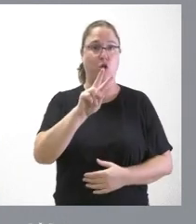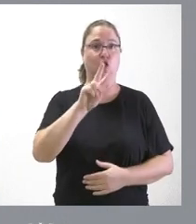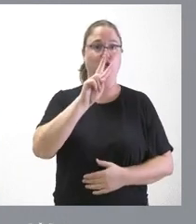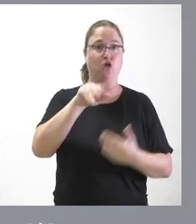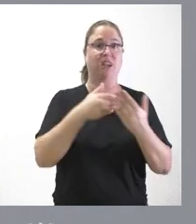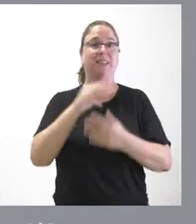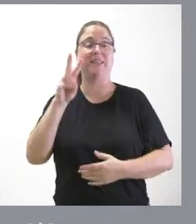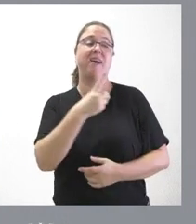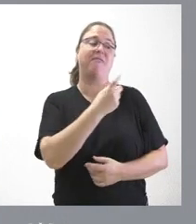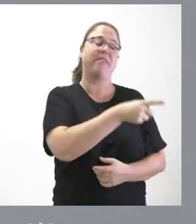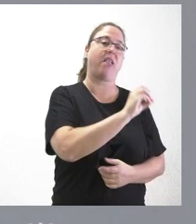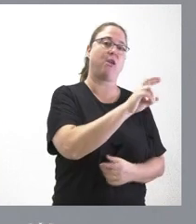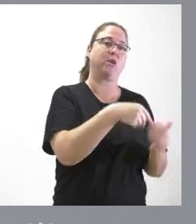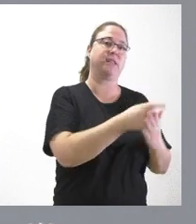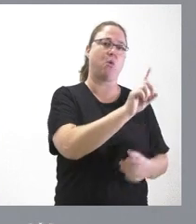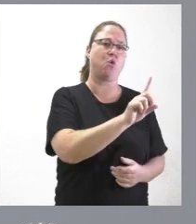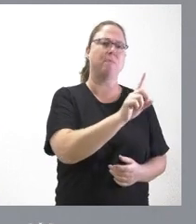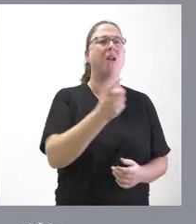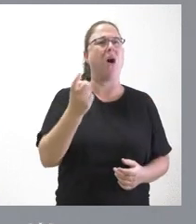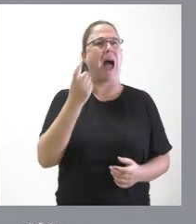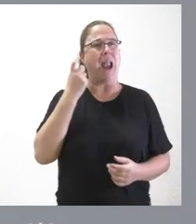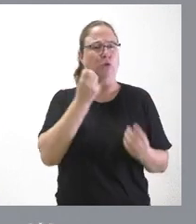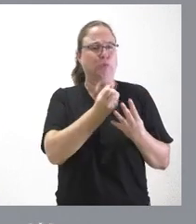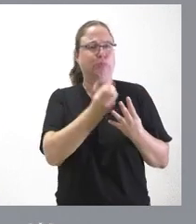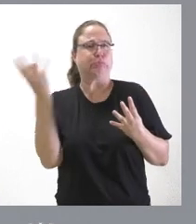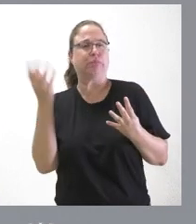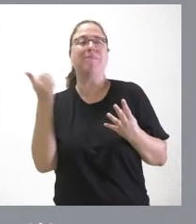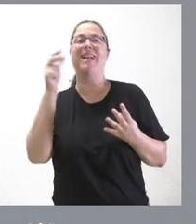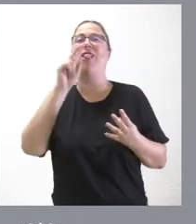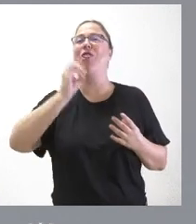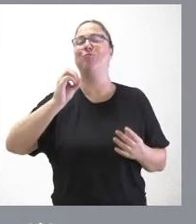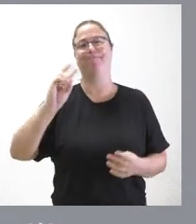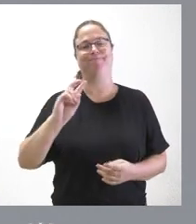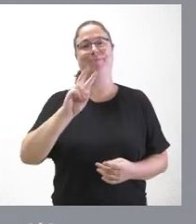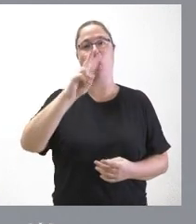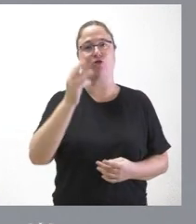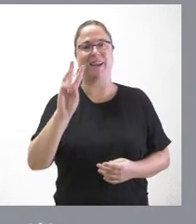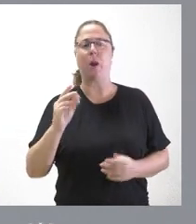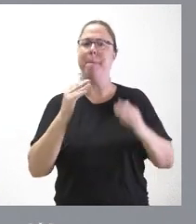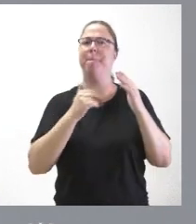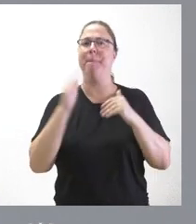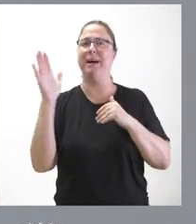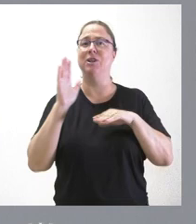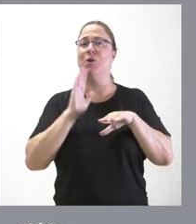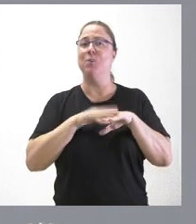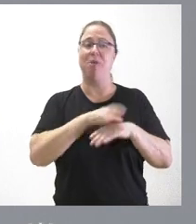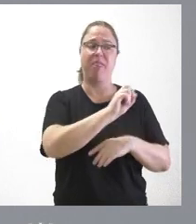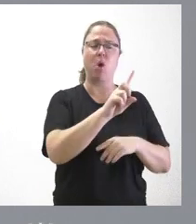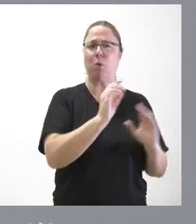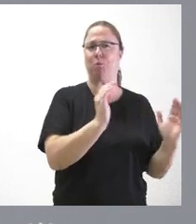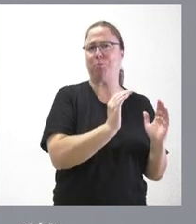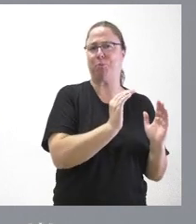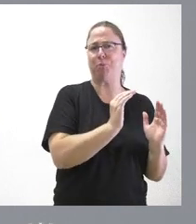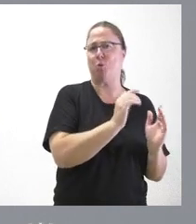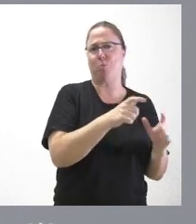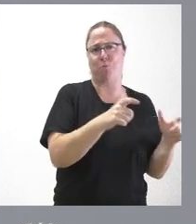falta de cero a uno. Pero en términos de alumnos es mucho más que las dos terceras partes, porque, como les he señalado anteriormente, el mayor porcentaje